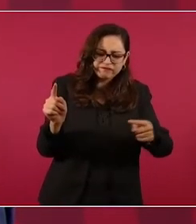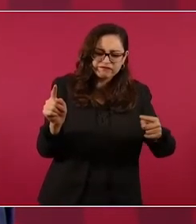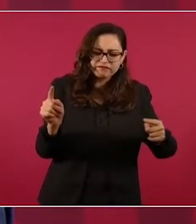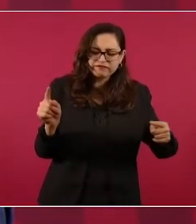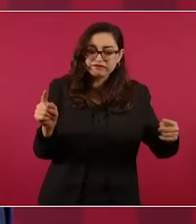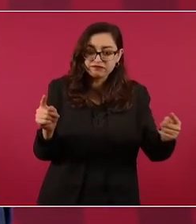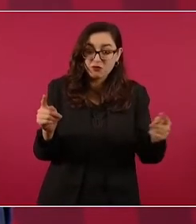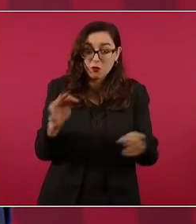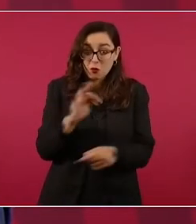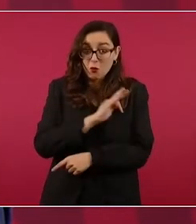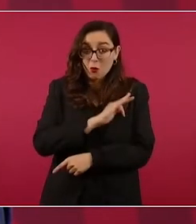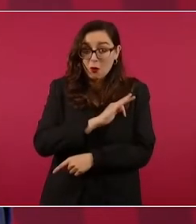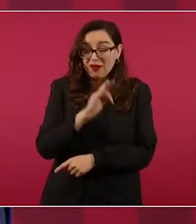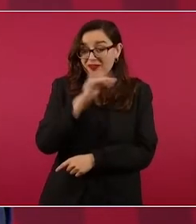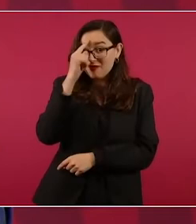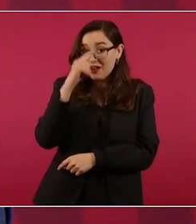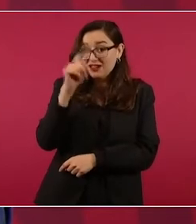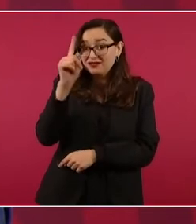Palenque,